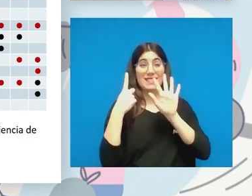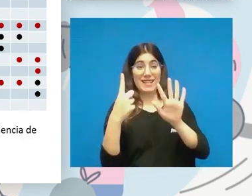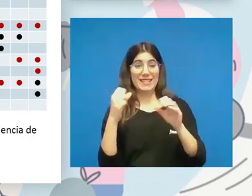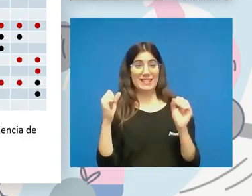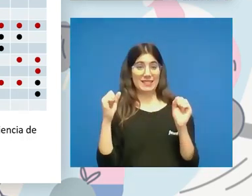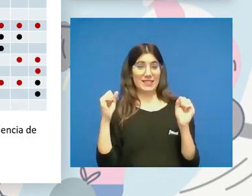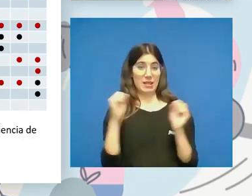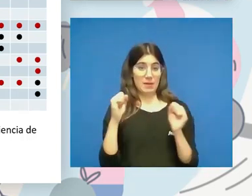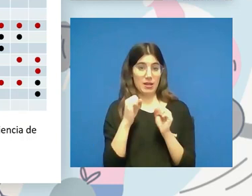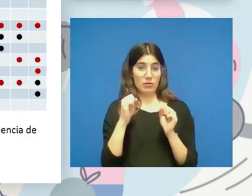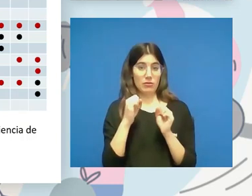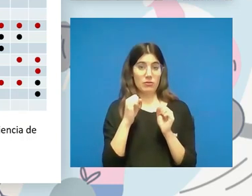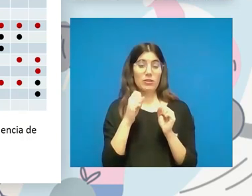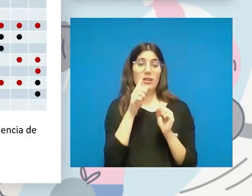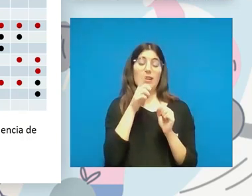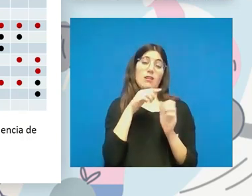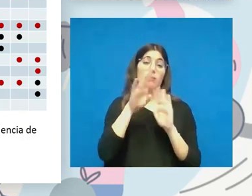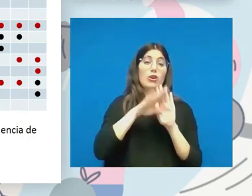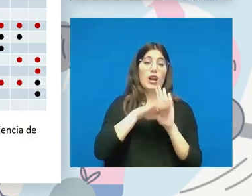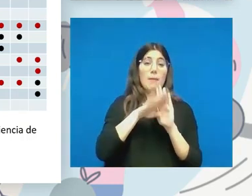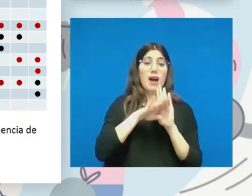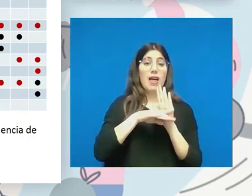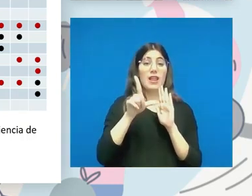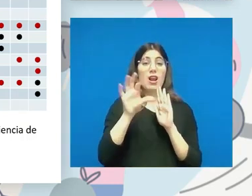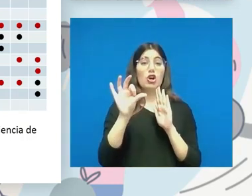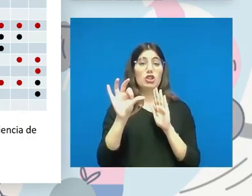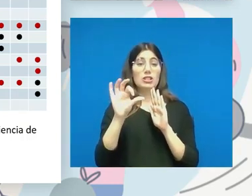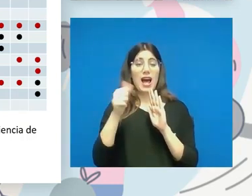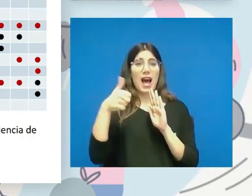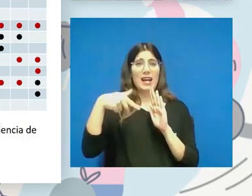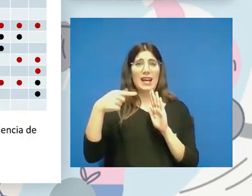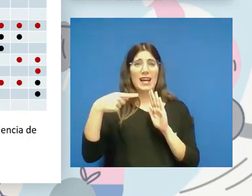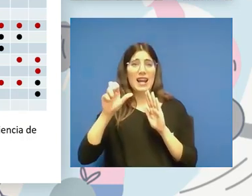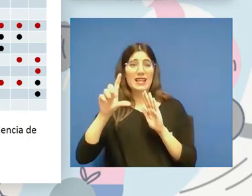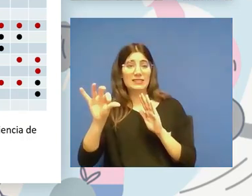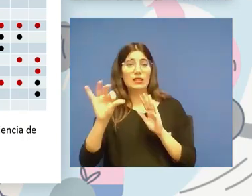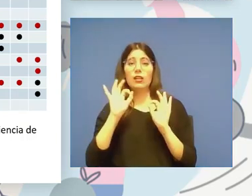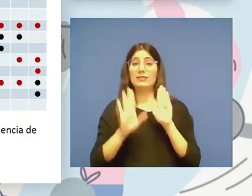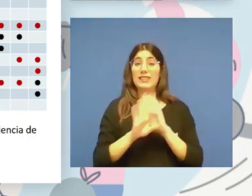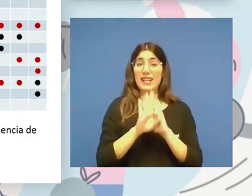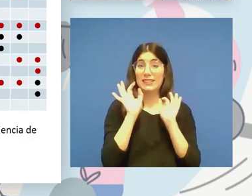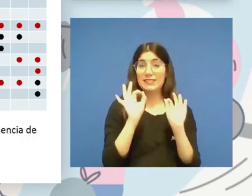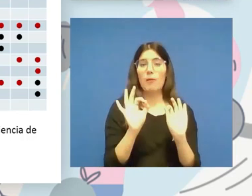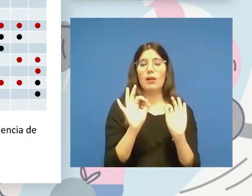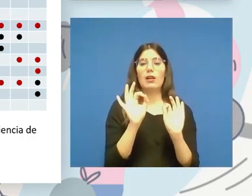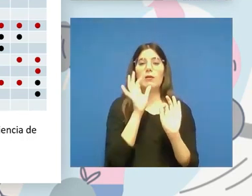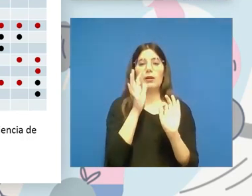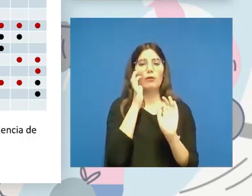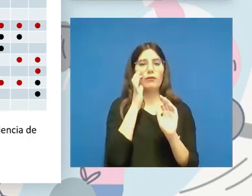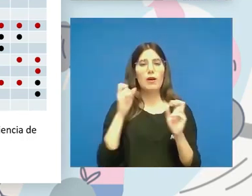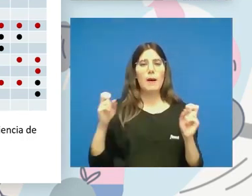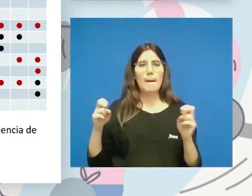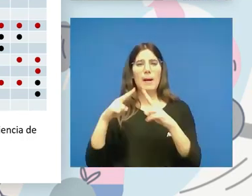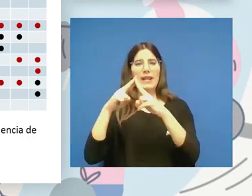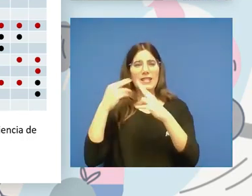Los Ángeles queda estable. Ahora veremos los dos que podrían un poco quizá entrar si el comité organizado lo decide, pero bueno, París son los mismos 22